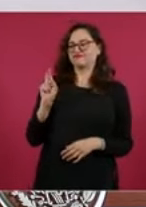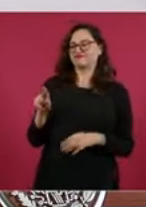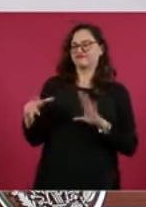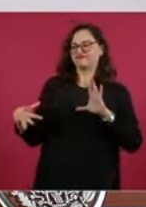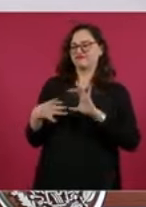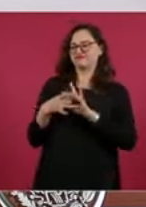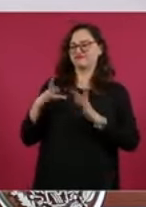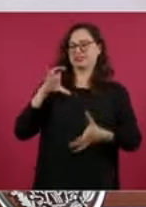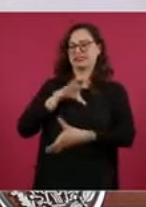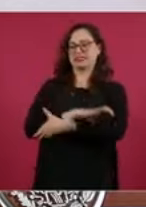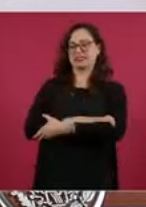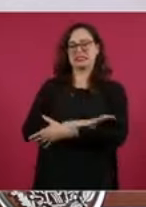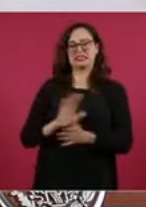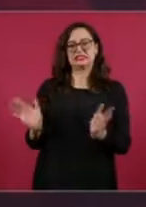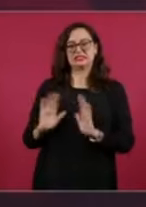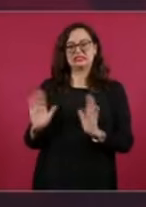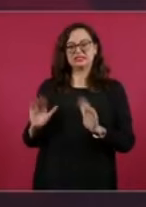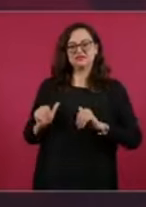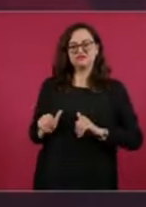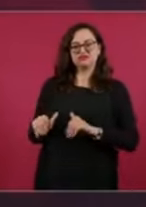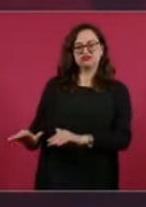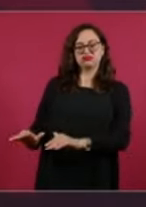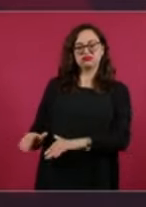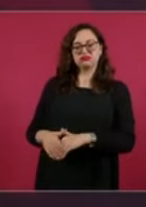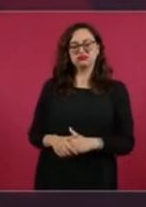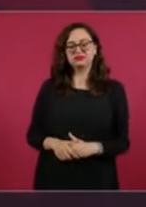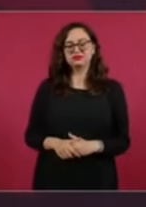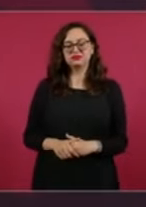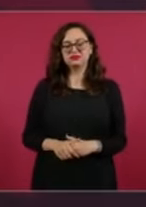renuncian a la política neoliberal.